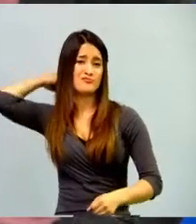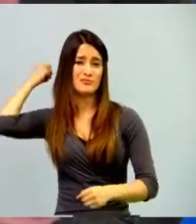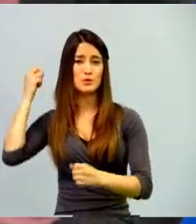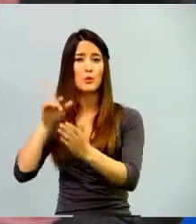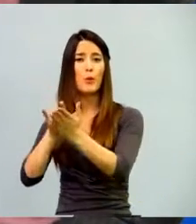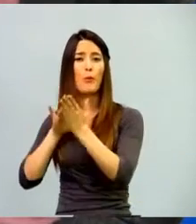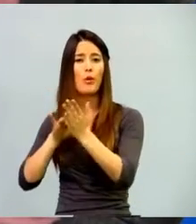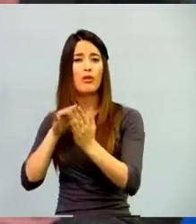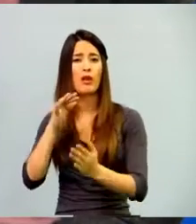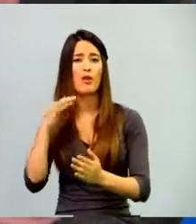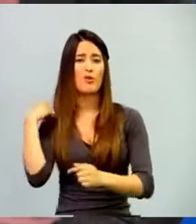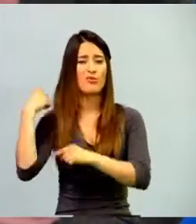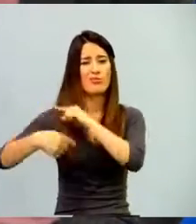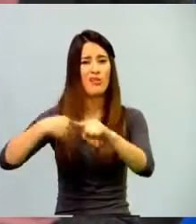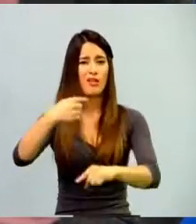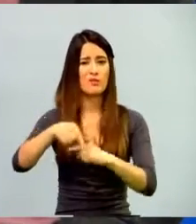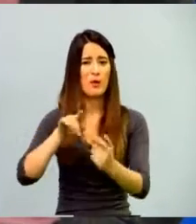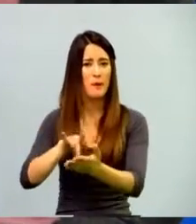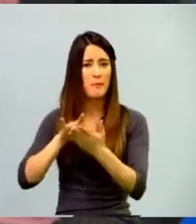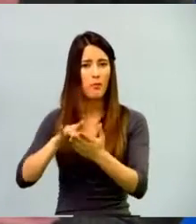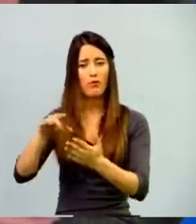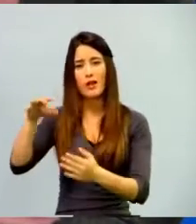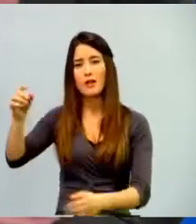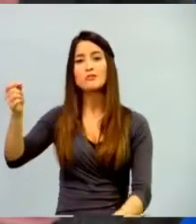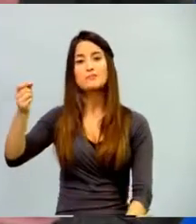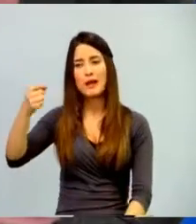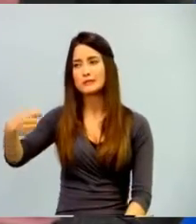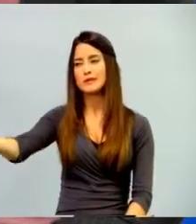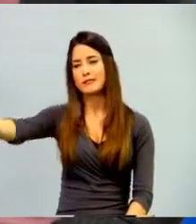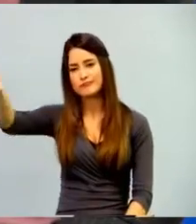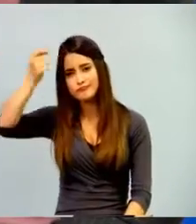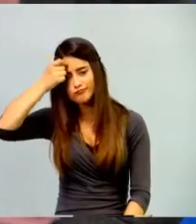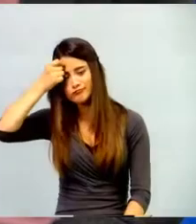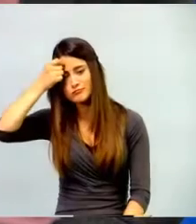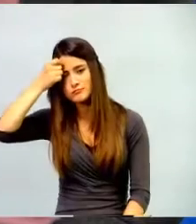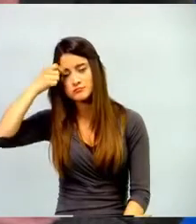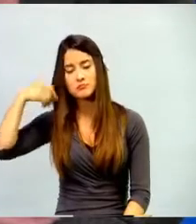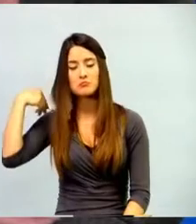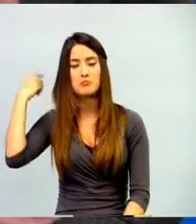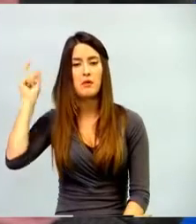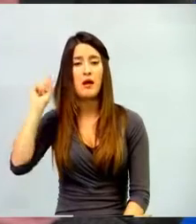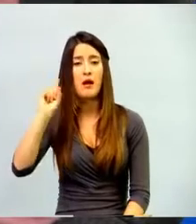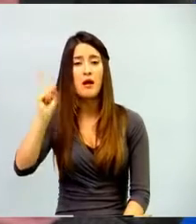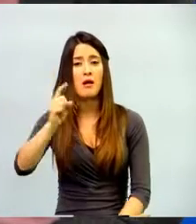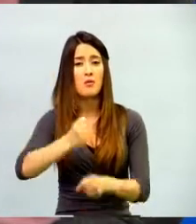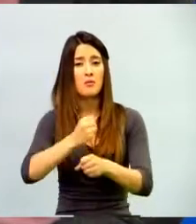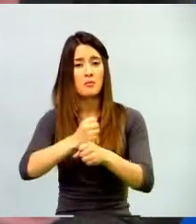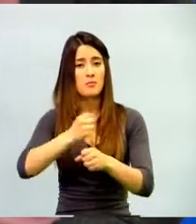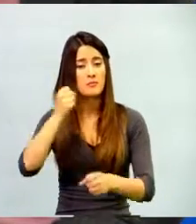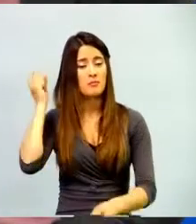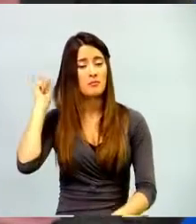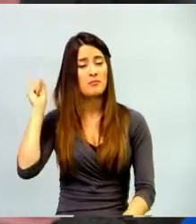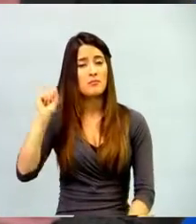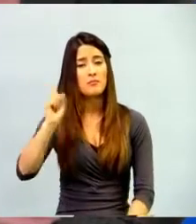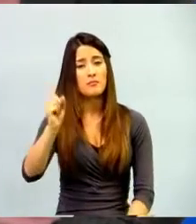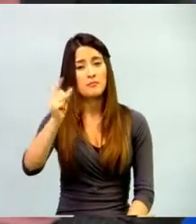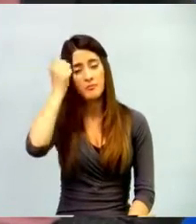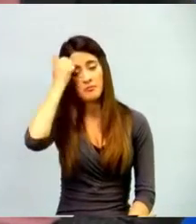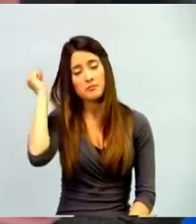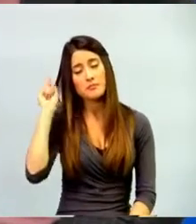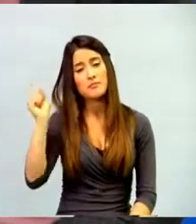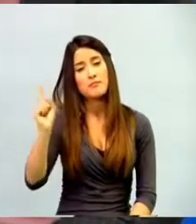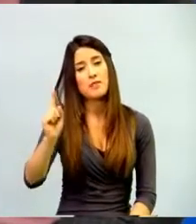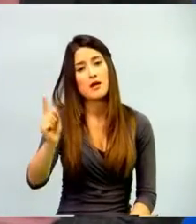enseñar de una forma colaborativa, en aprendizaje significativo, tal vez eso le va a generar a él la dificultad para poder